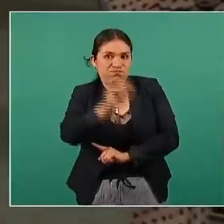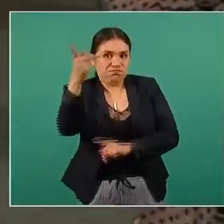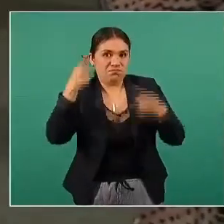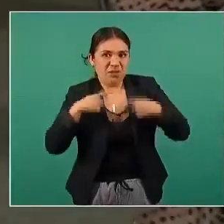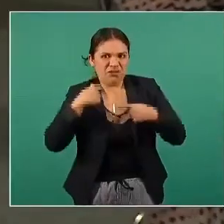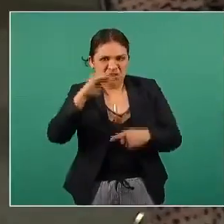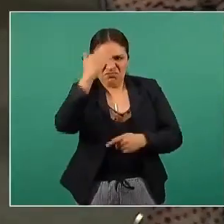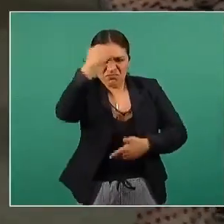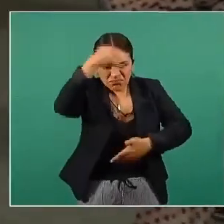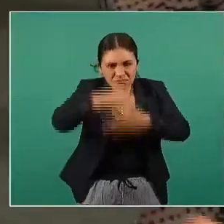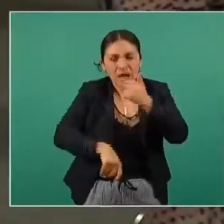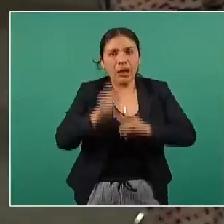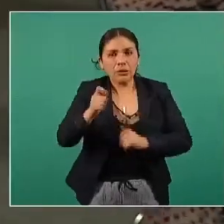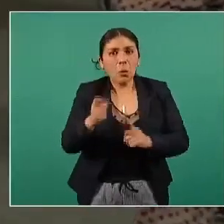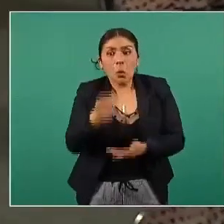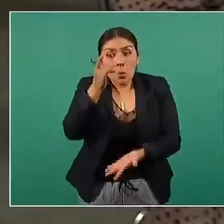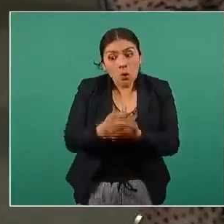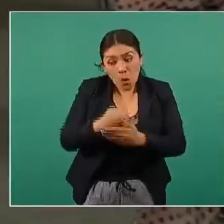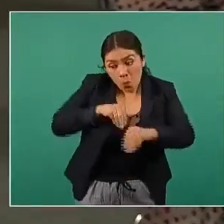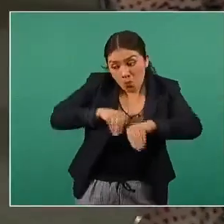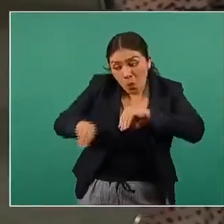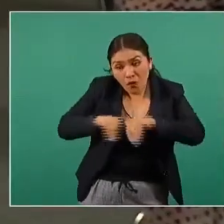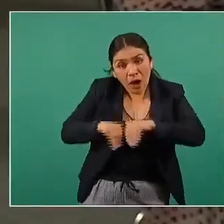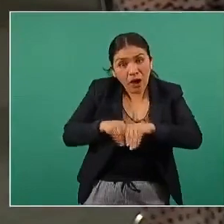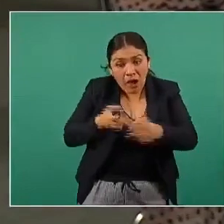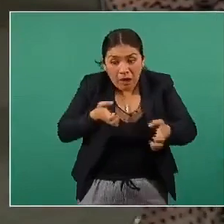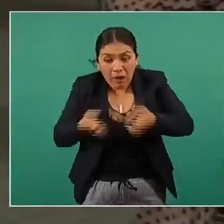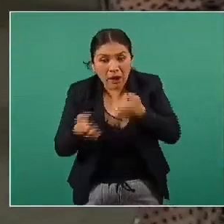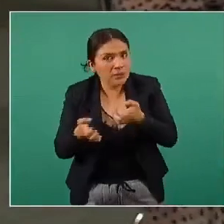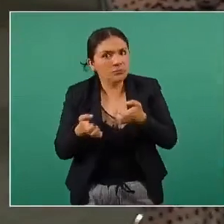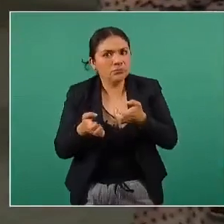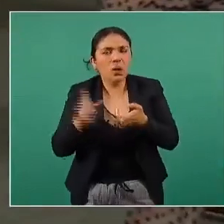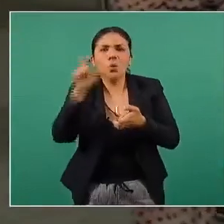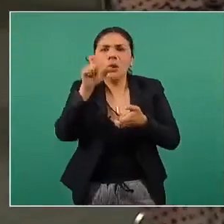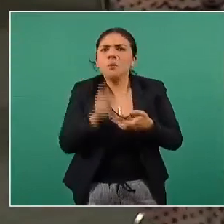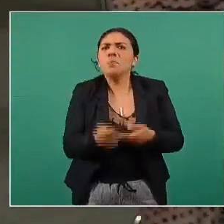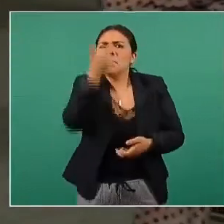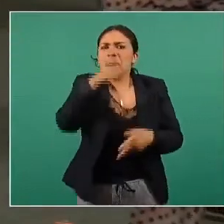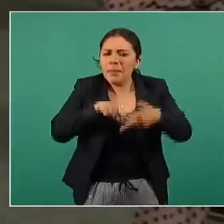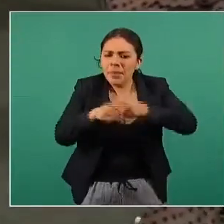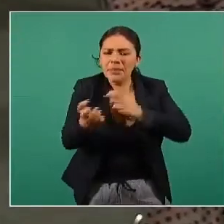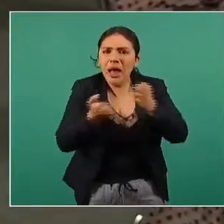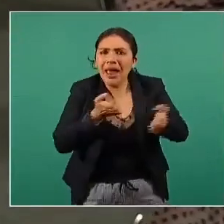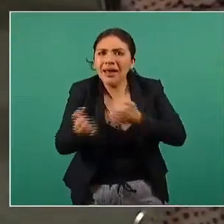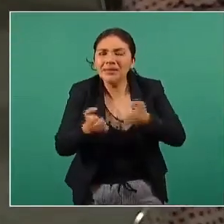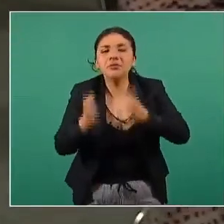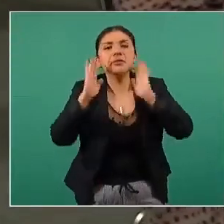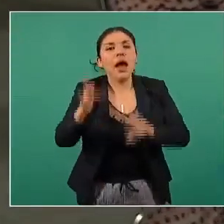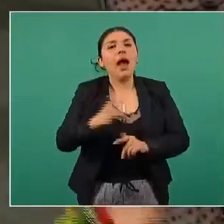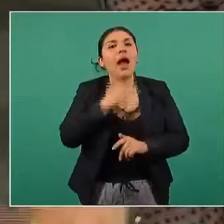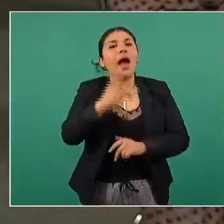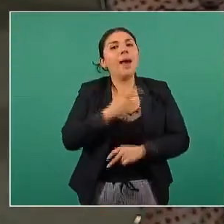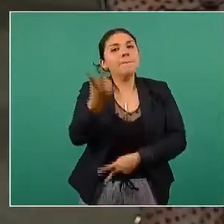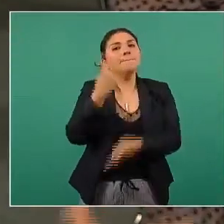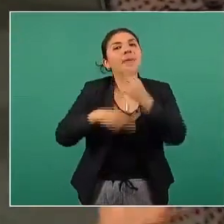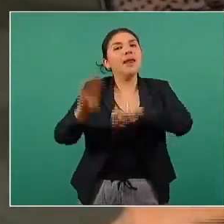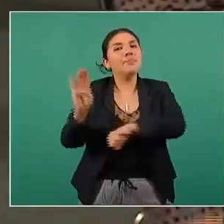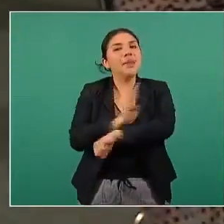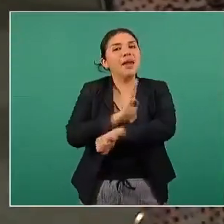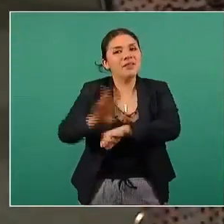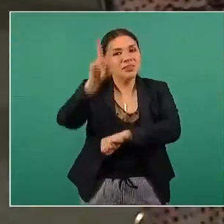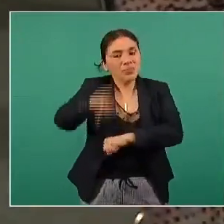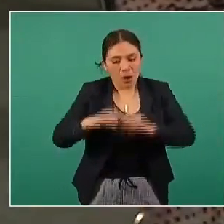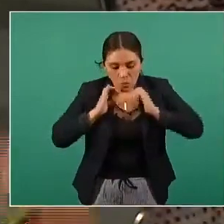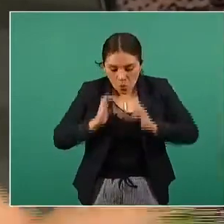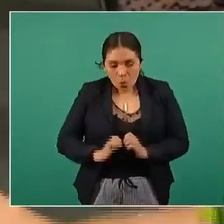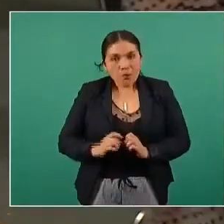no solamente se trata de moverte sino que iniciar el movimiento desde el primer segundo empiezas a generar los beneficios internos que